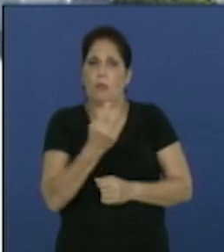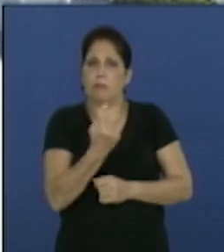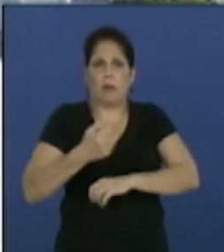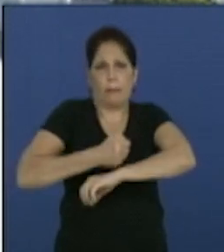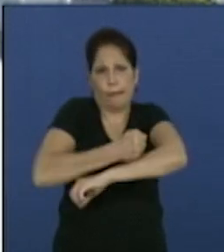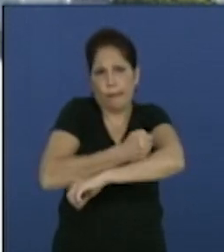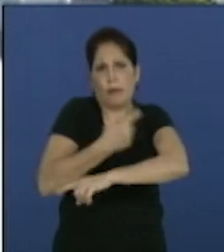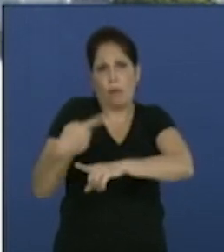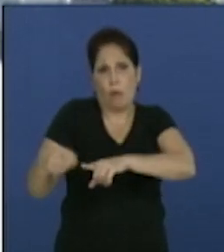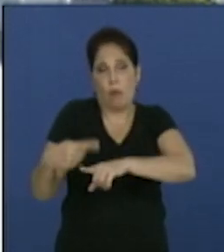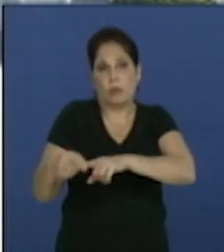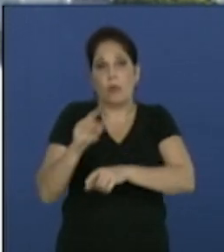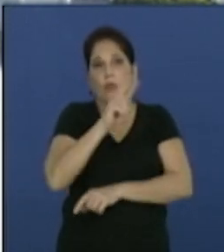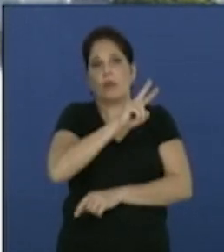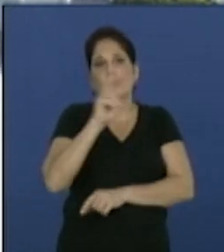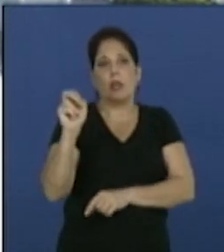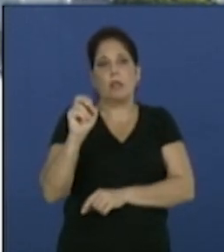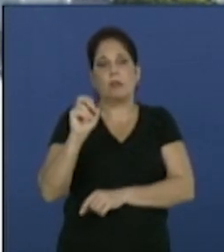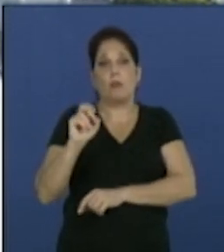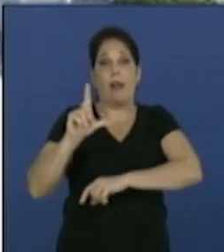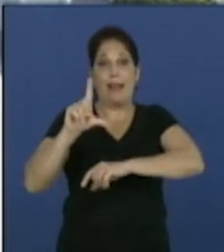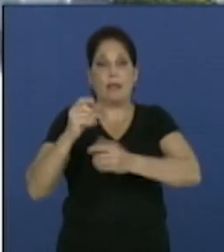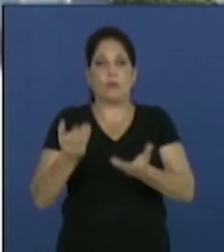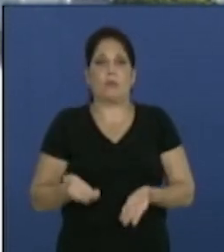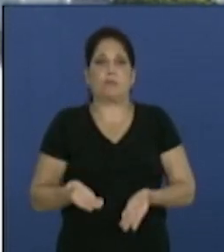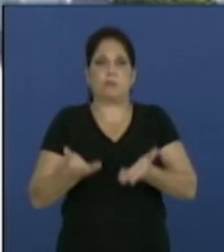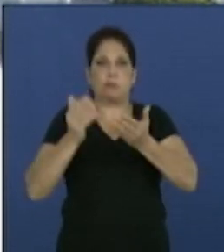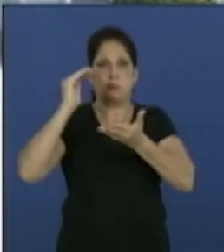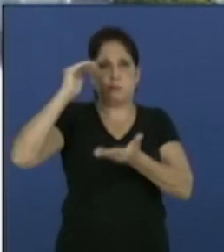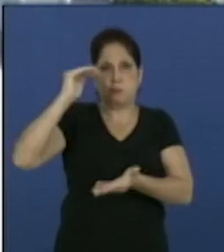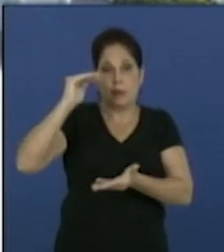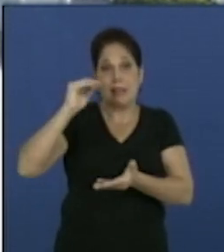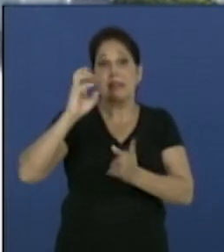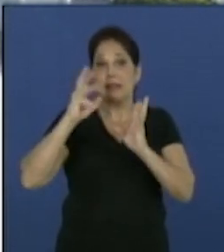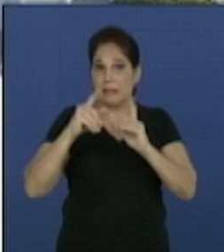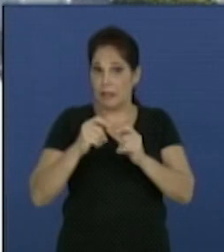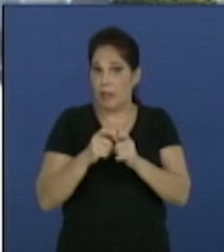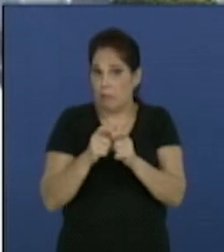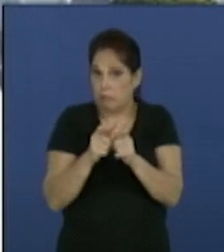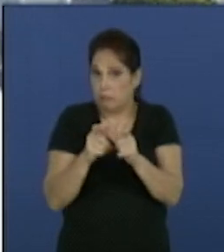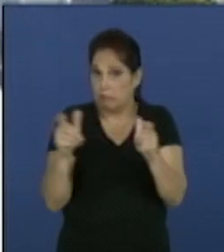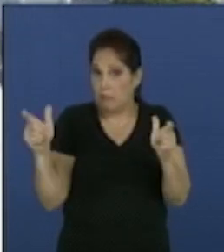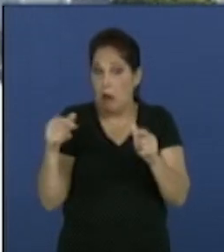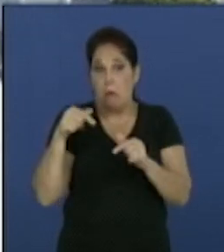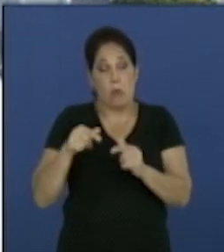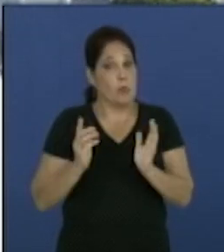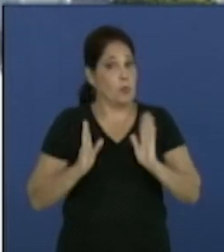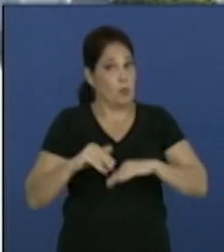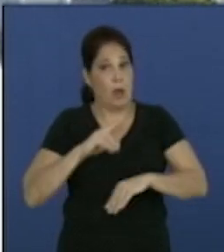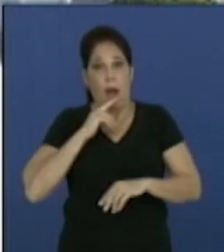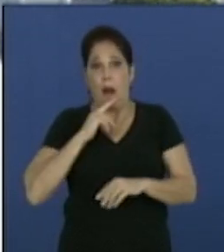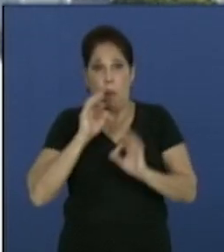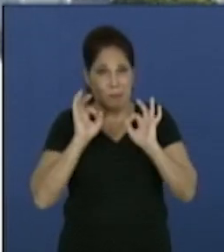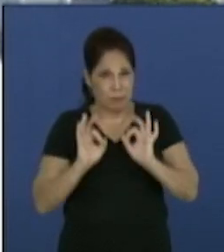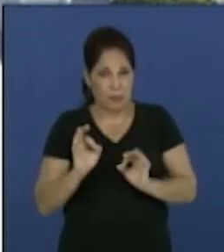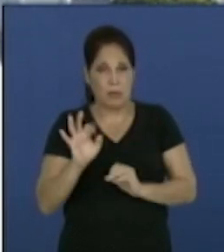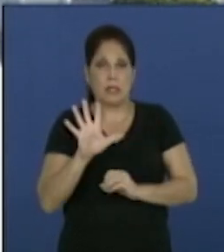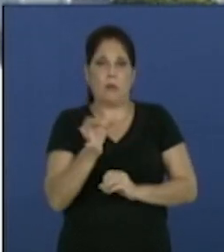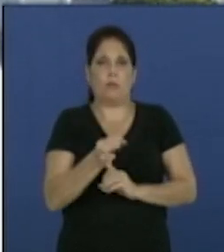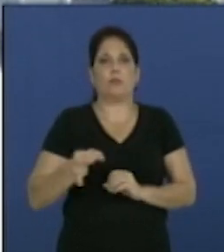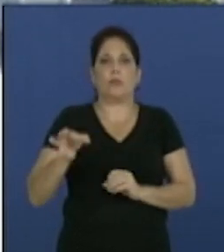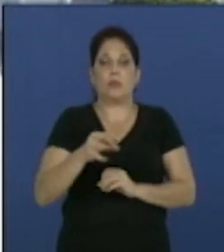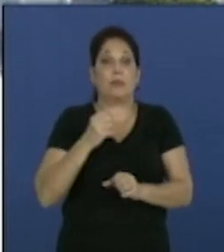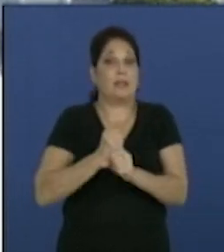está por encima de los 200 litros por segundo. Estamos hablando de cifras considerables que dejan de entrar hoy a la ciudad. En este momento se